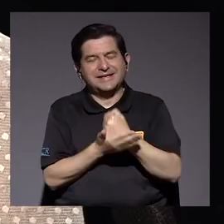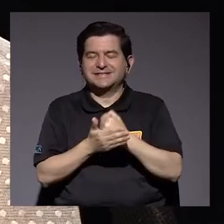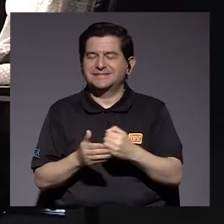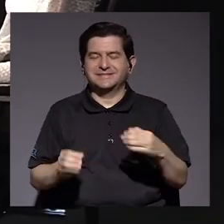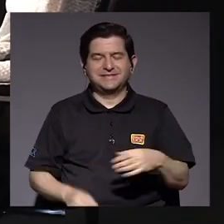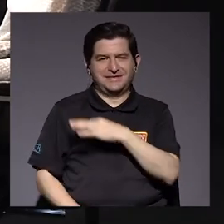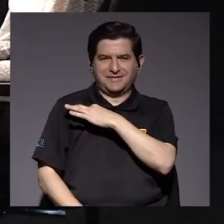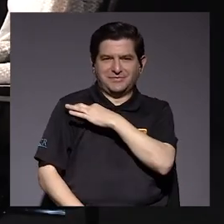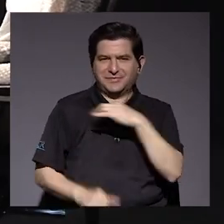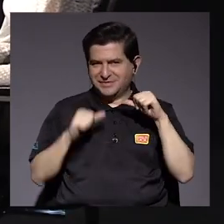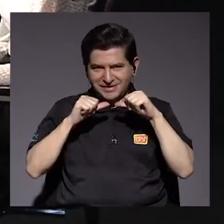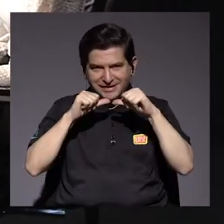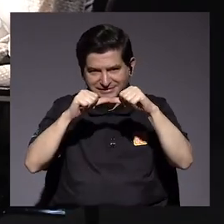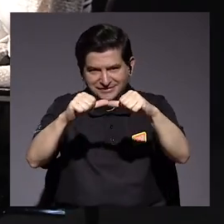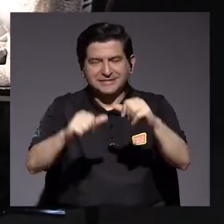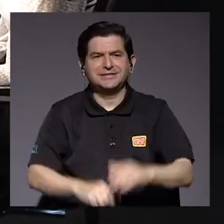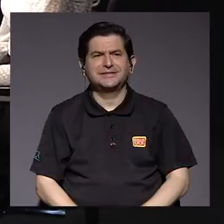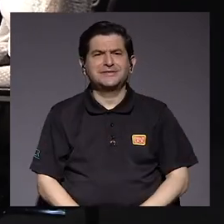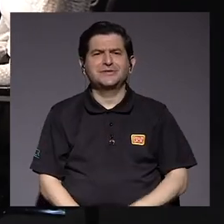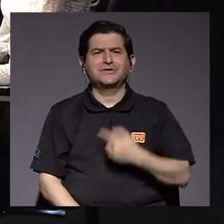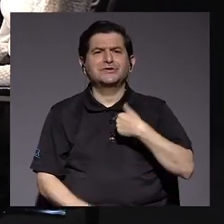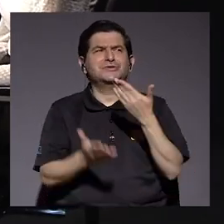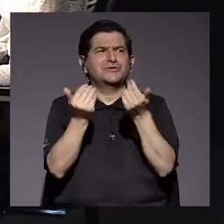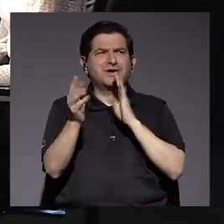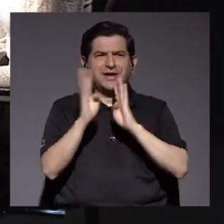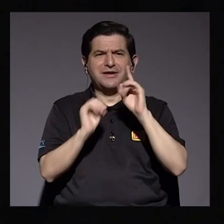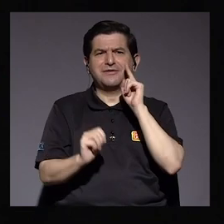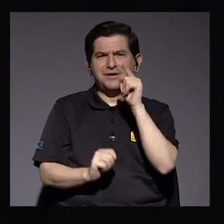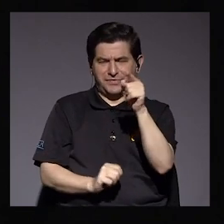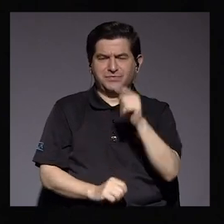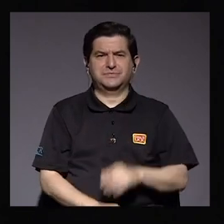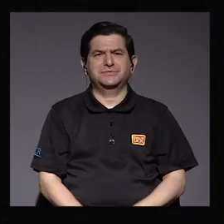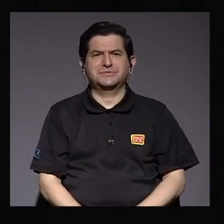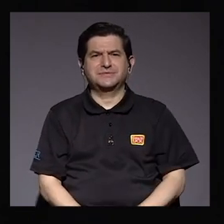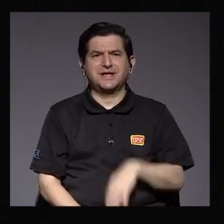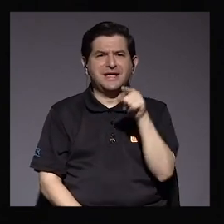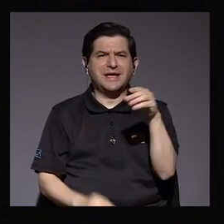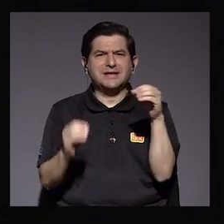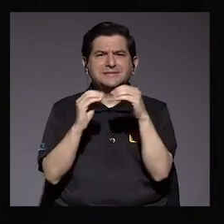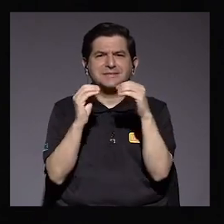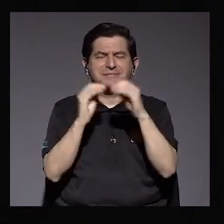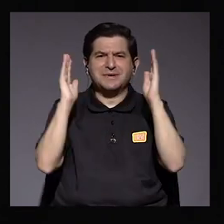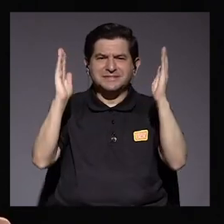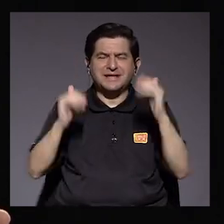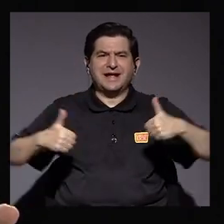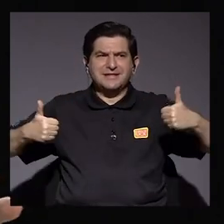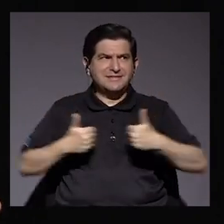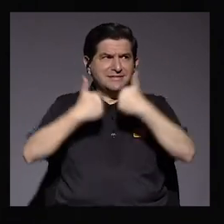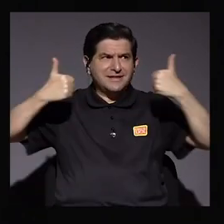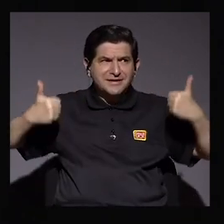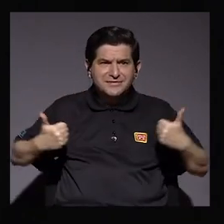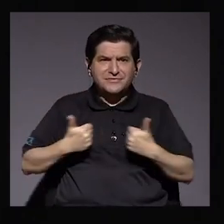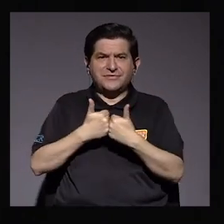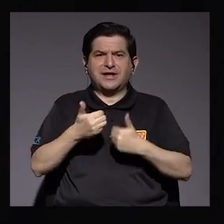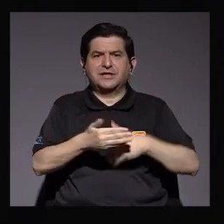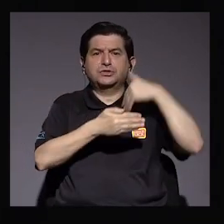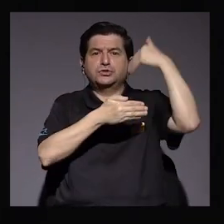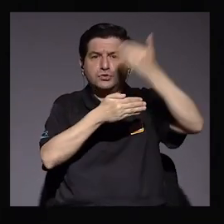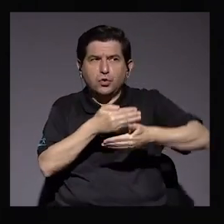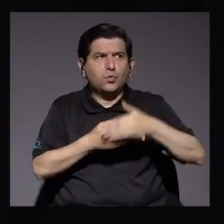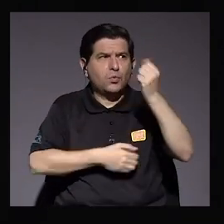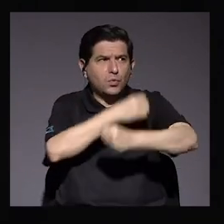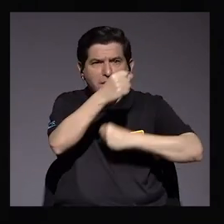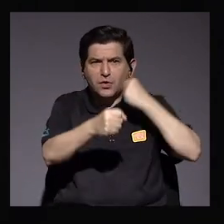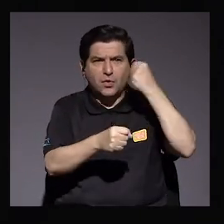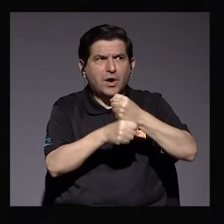más seguido. Hace rato quería conversar con usted en todo caso. ¿Cuál ha sido ese mayor reto después de estos